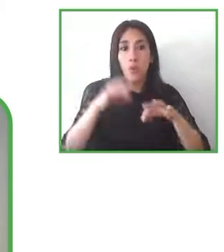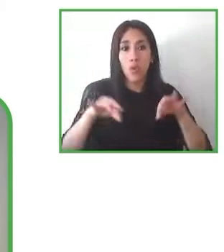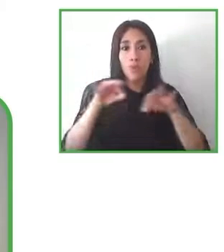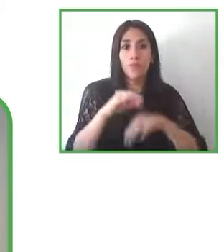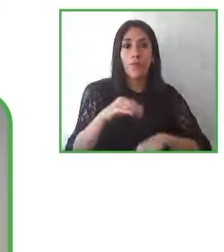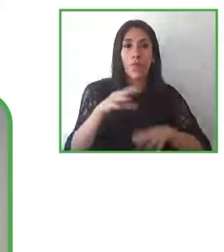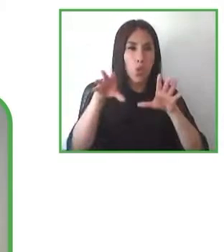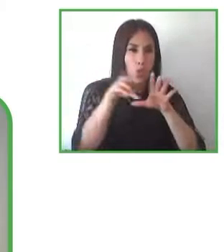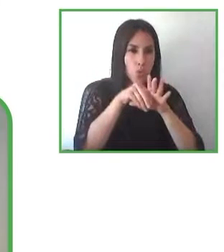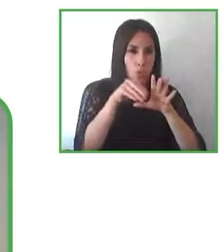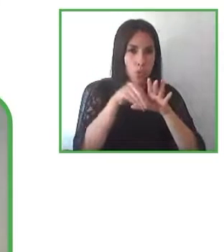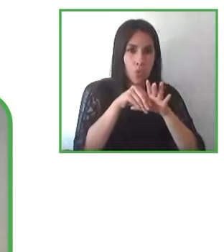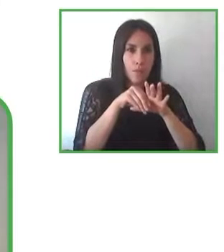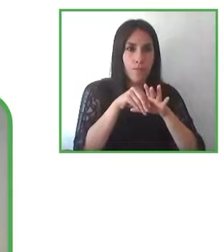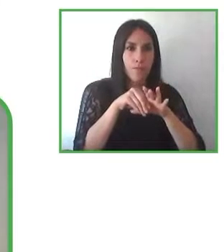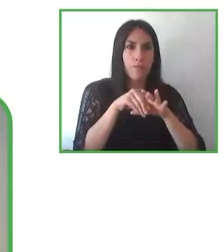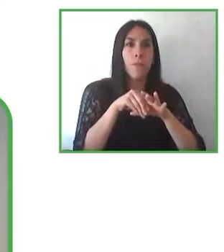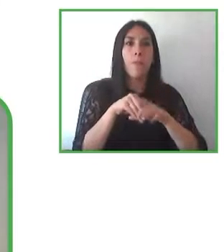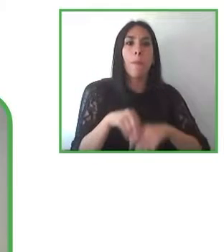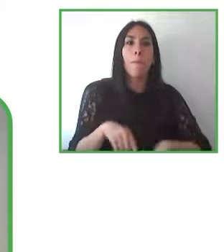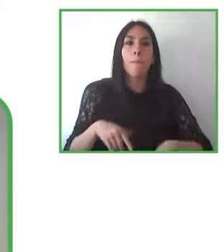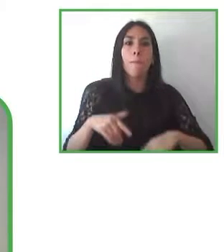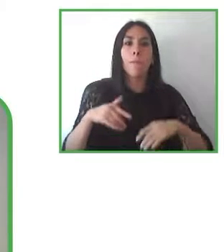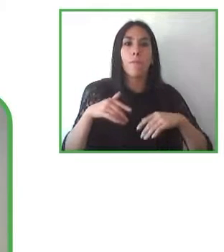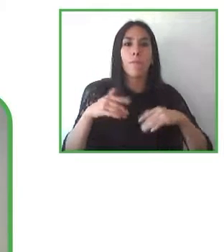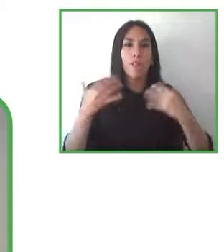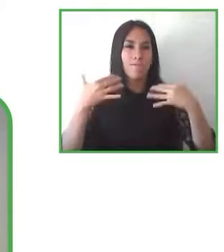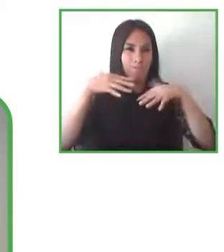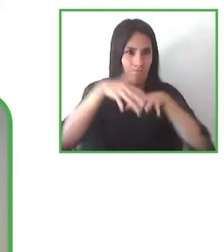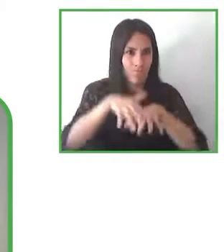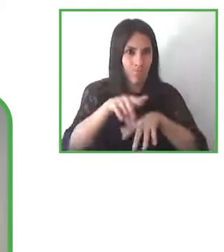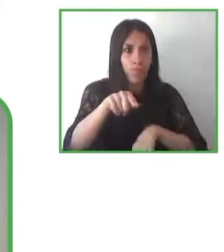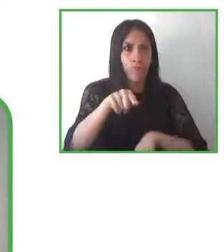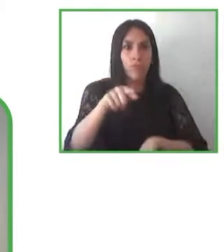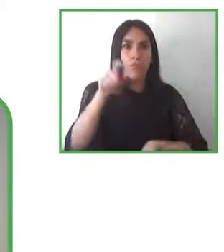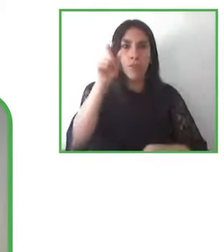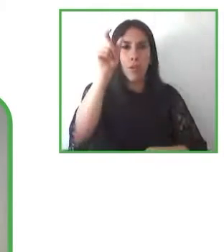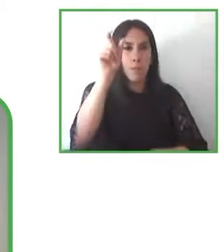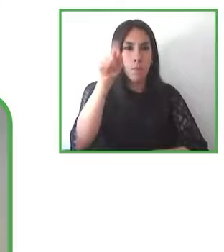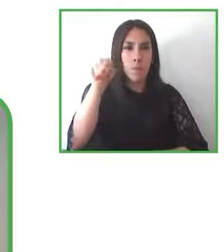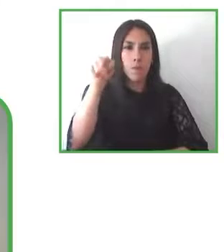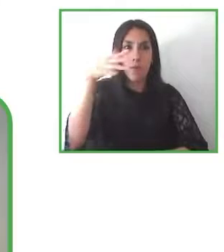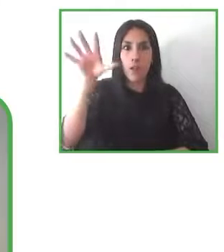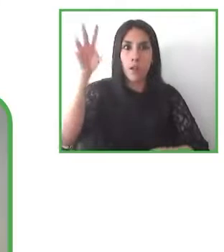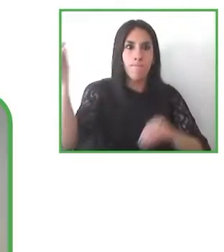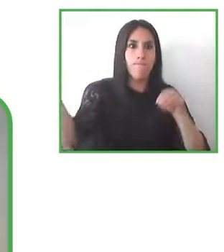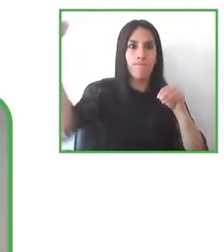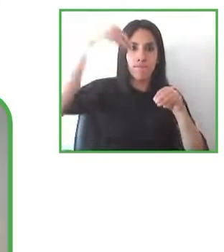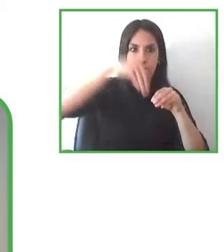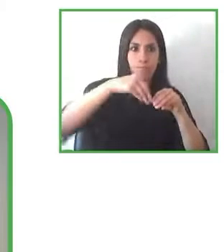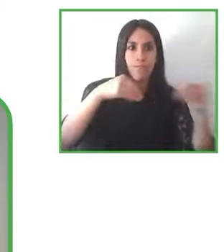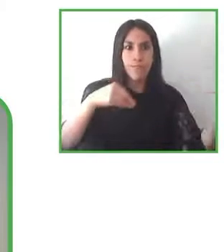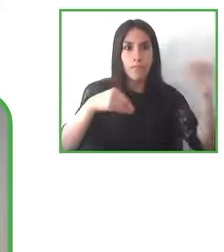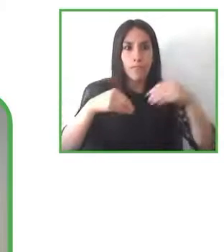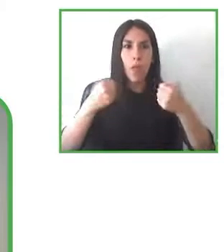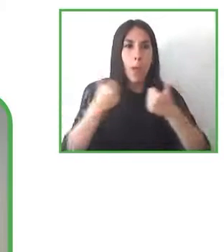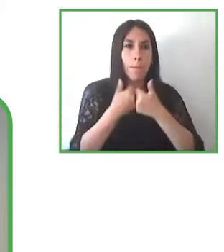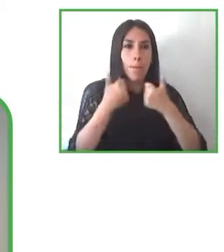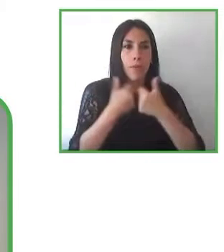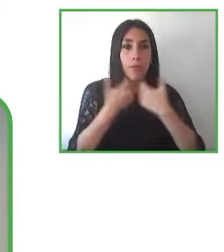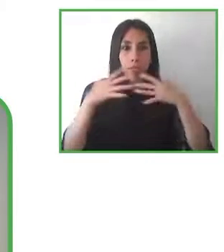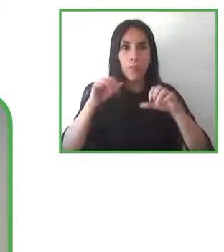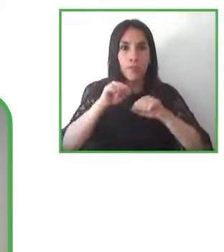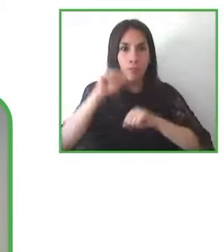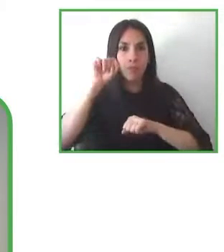lo que es el programa de la carrera y dentro de este nicho que encontramos del programa